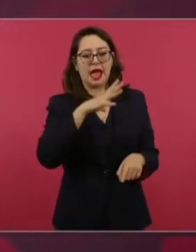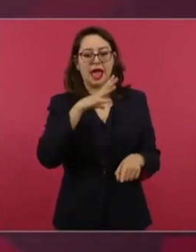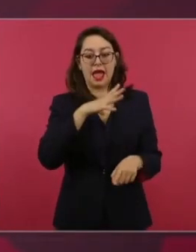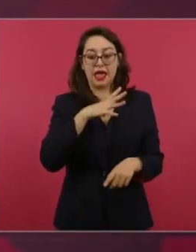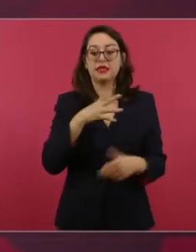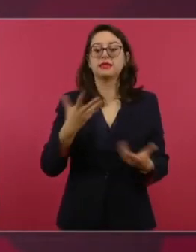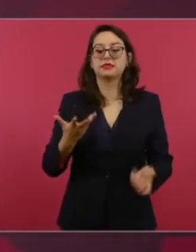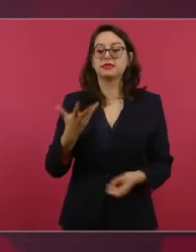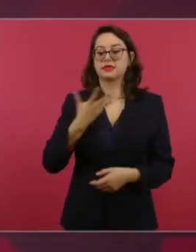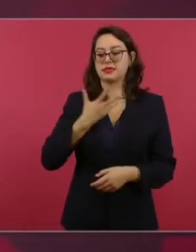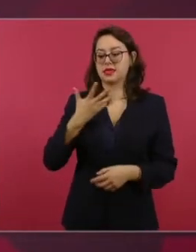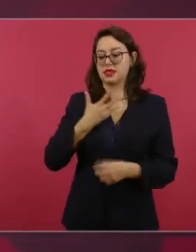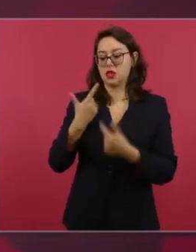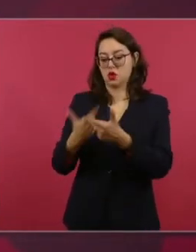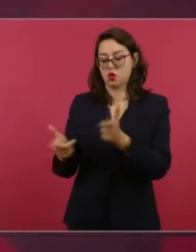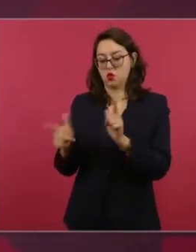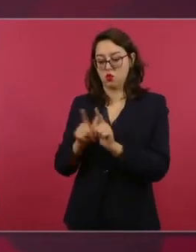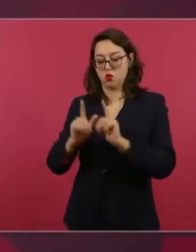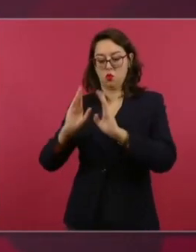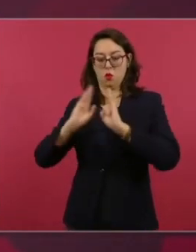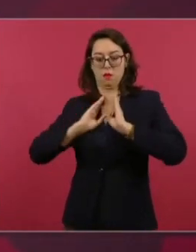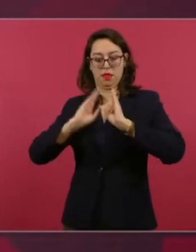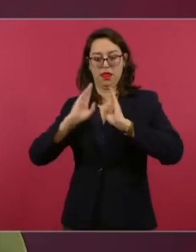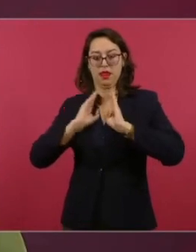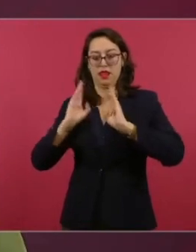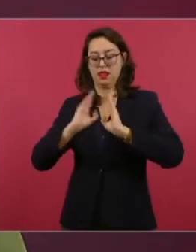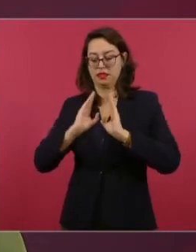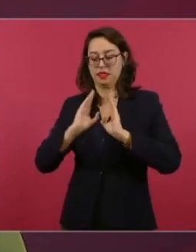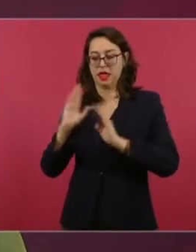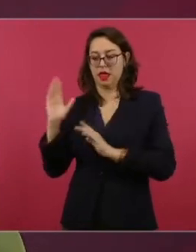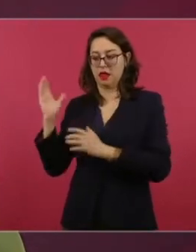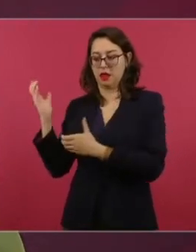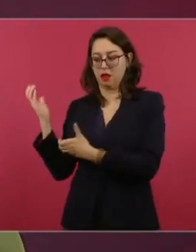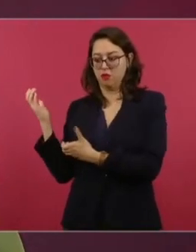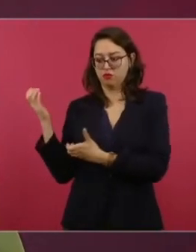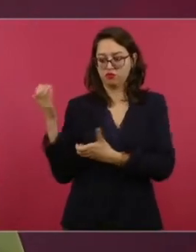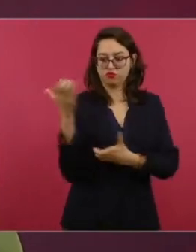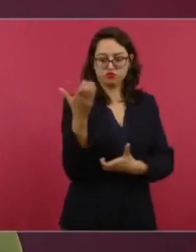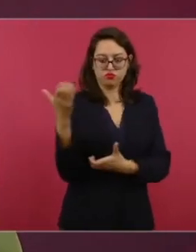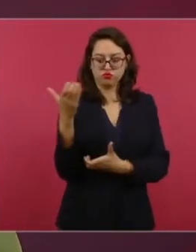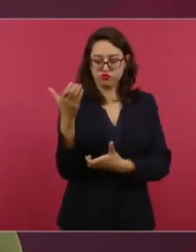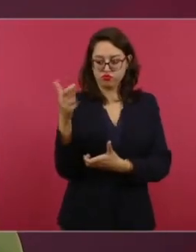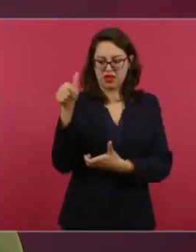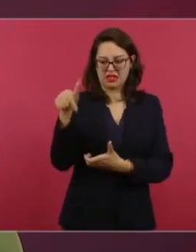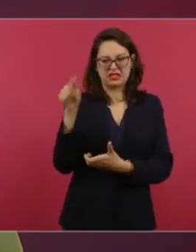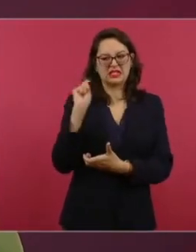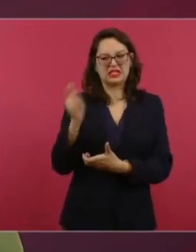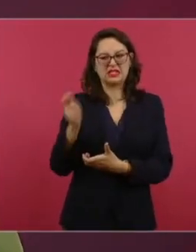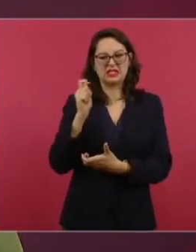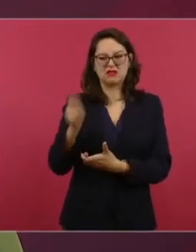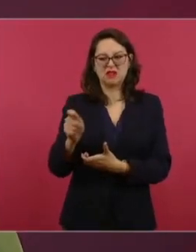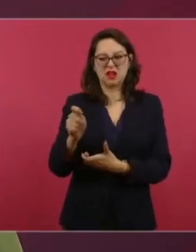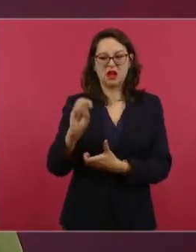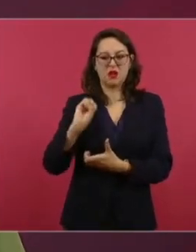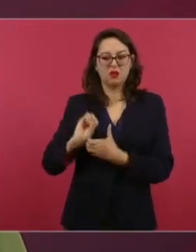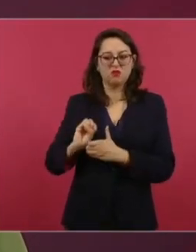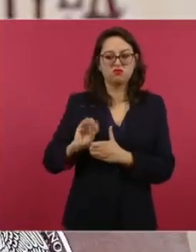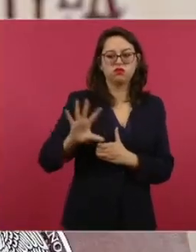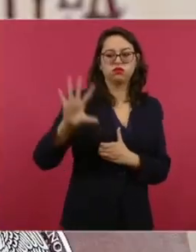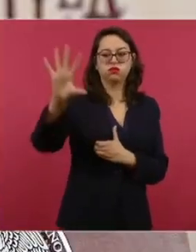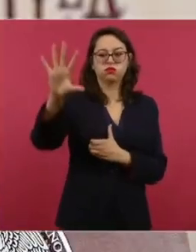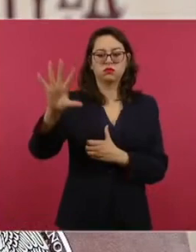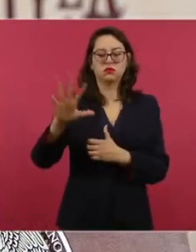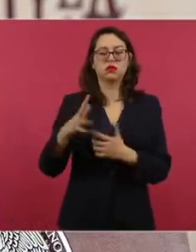con implementos o artefactos antidrón, que lo que hace es